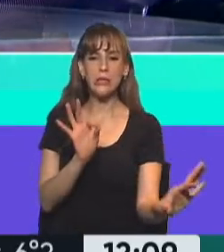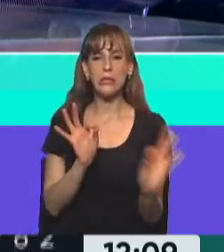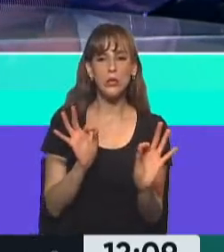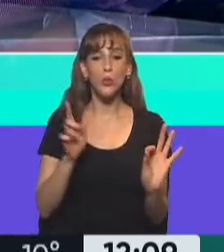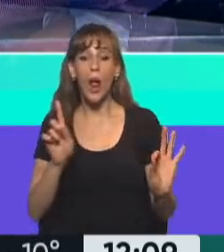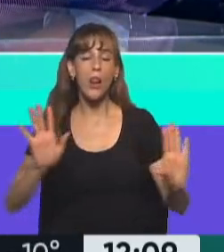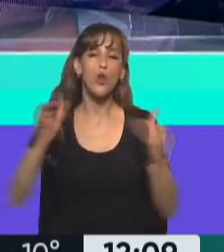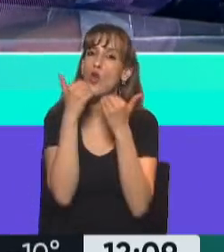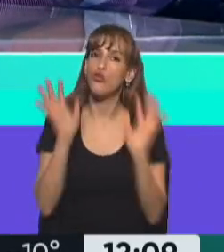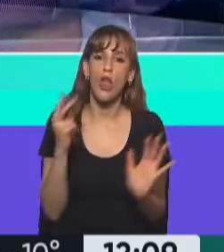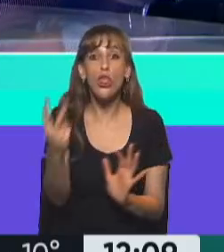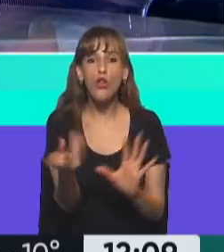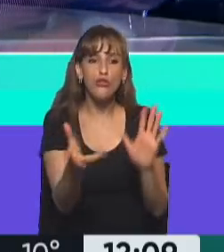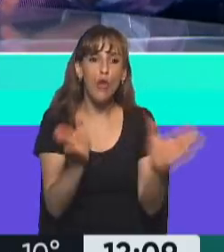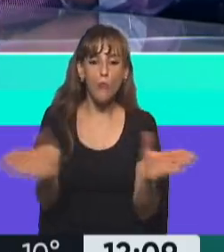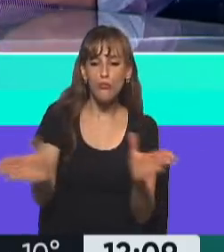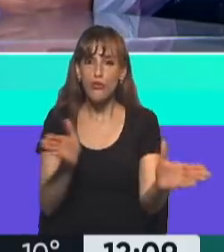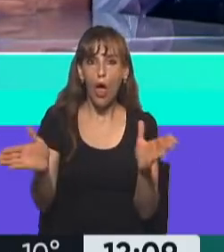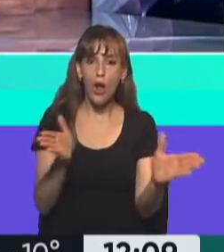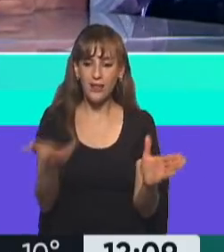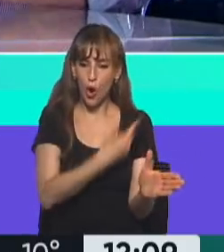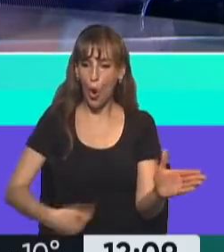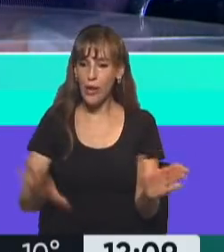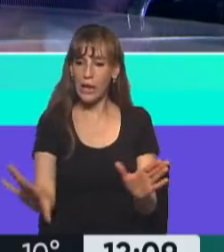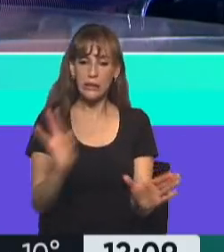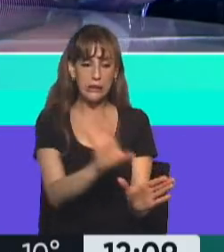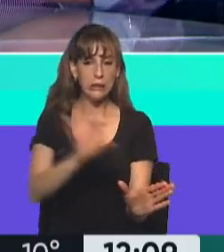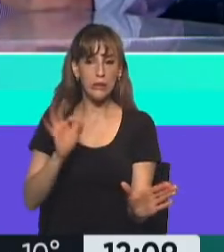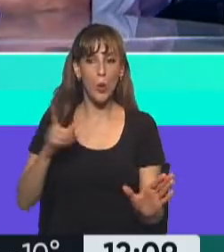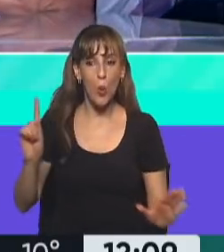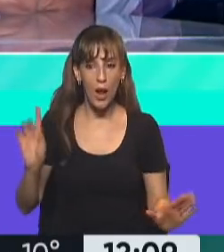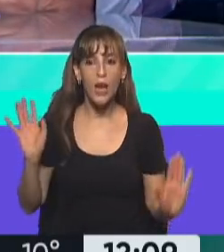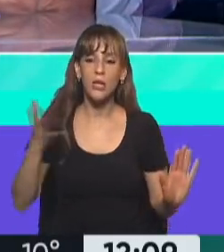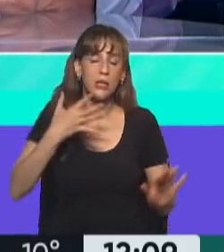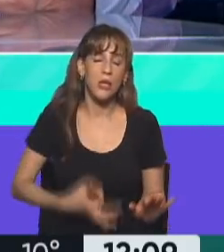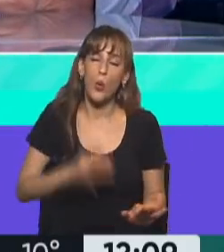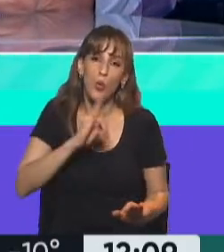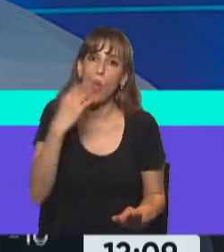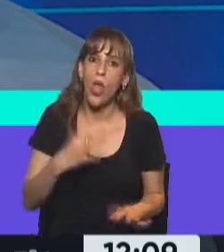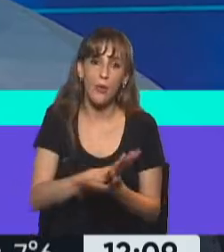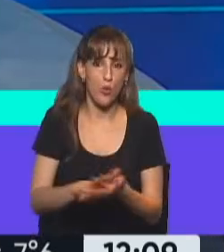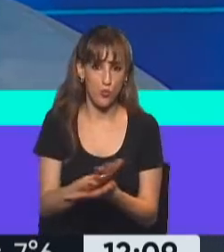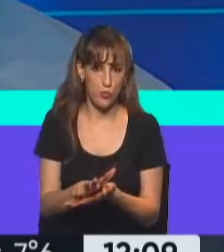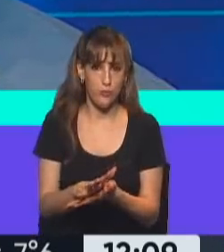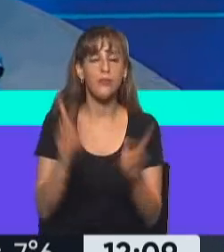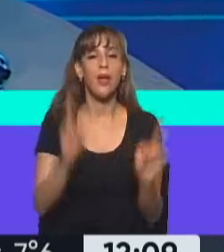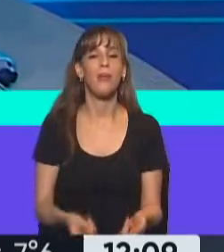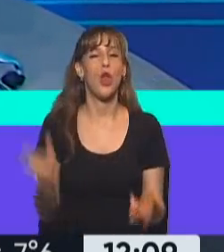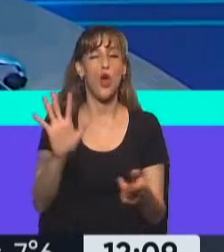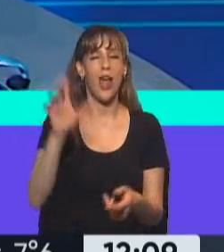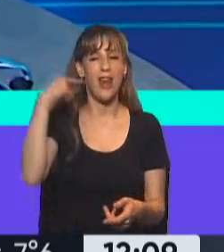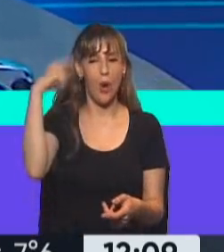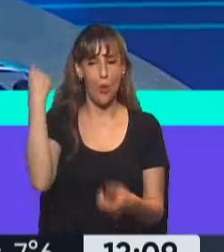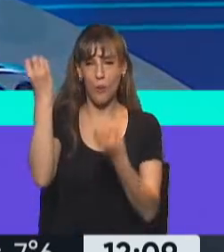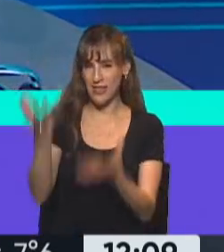Pero esas dos opciones están arriba de la mesa y en el curso de las próximas horas o de los próximos días tendrá que resolverse. Saludamos también a Raúl. ¿Cómo estás, Raúl?